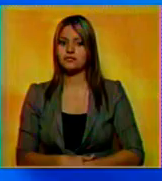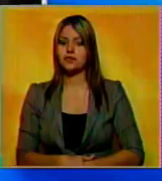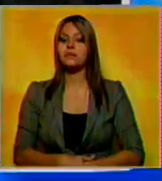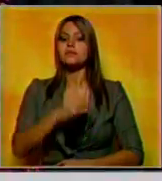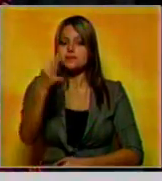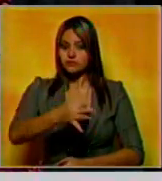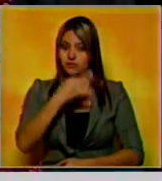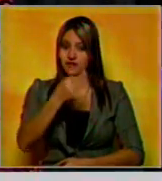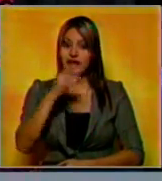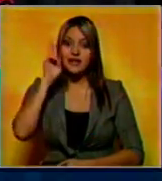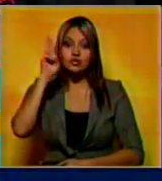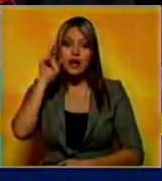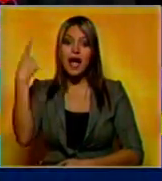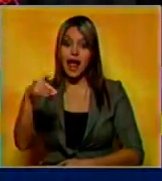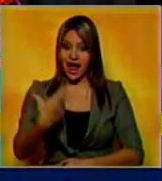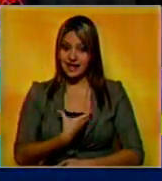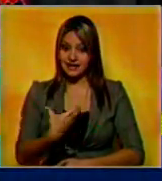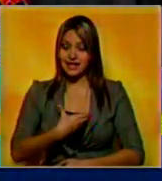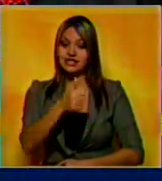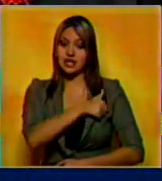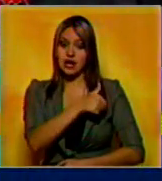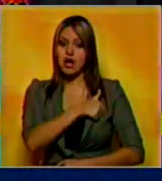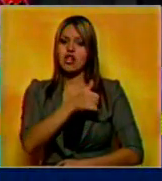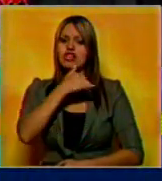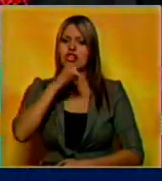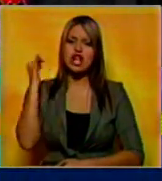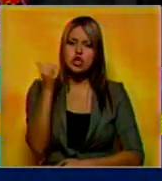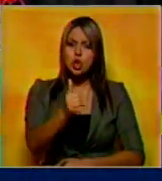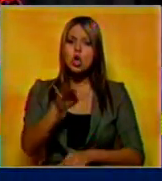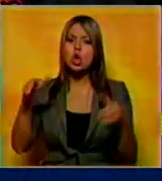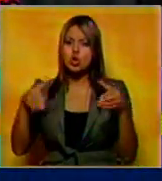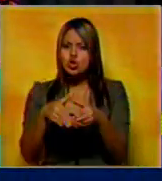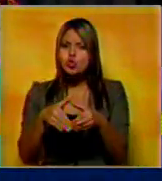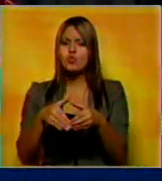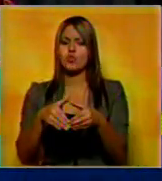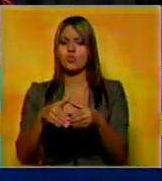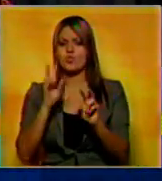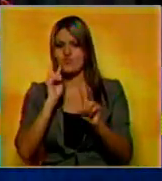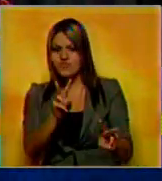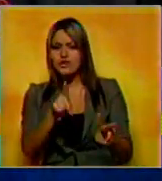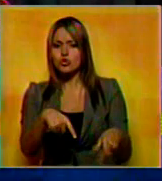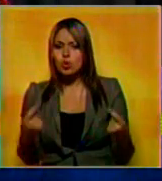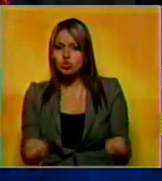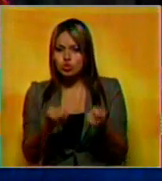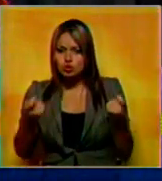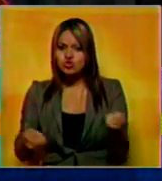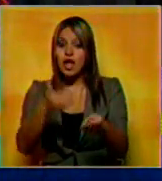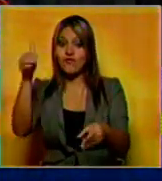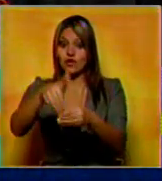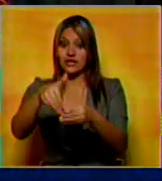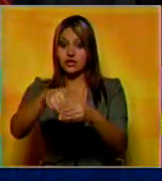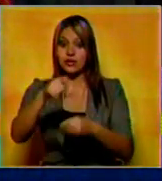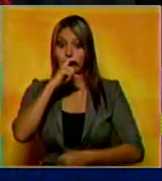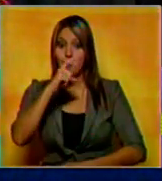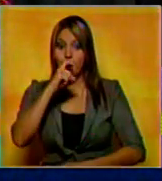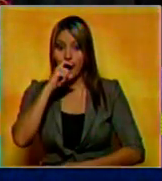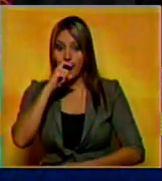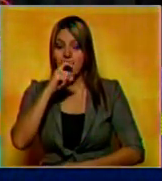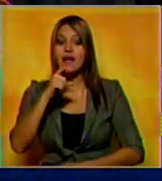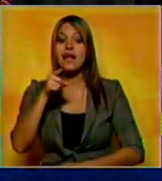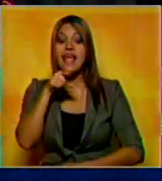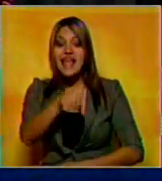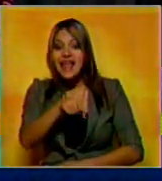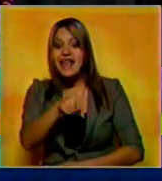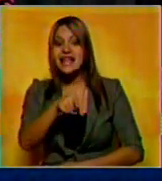Buenas tardes, así es. El alcalde de Chacao, Emilio Graterón, denuncia que grupos vinculados con la campaña electoral de Nicolás Maduro están